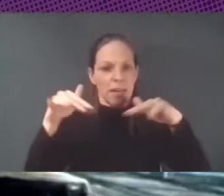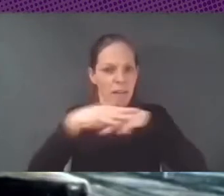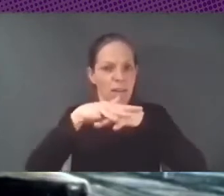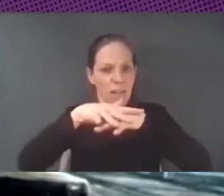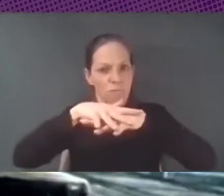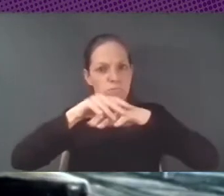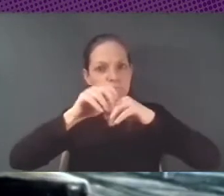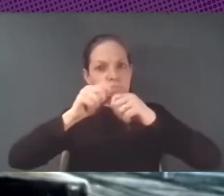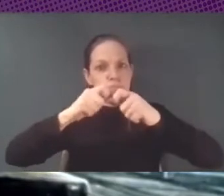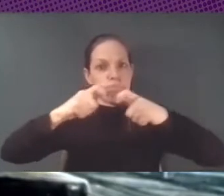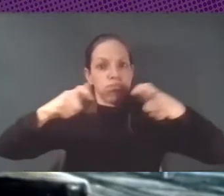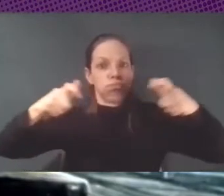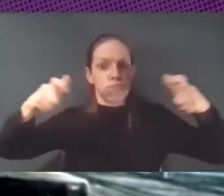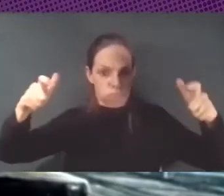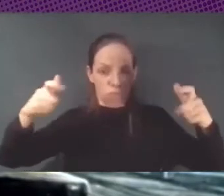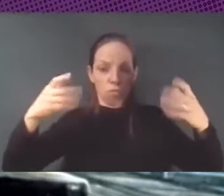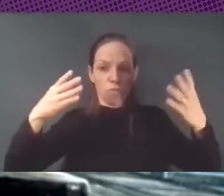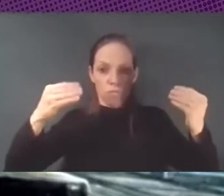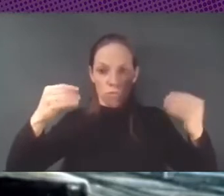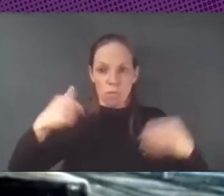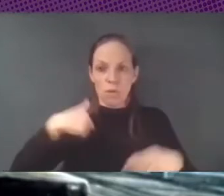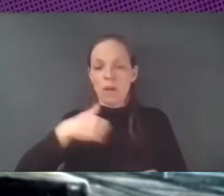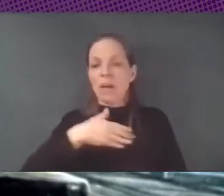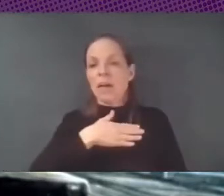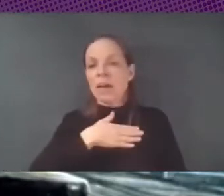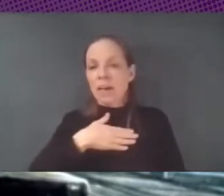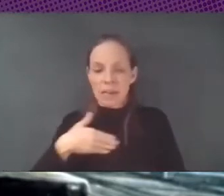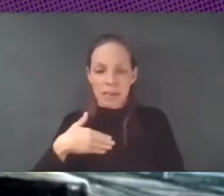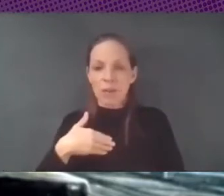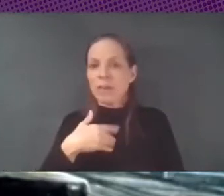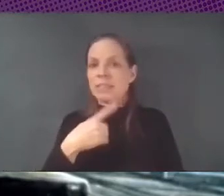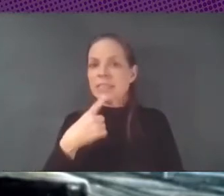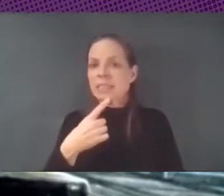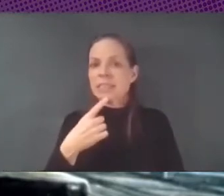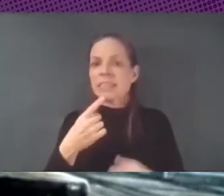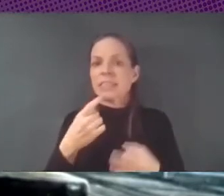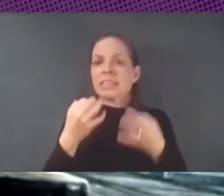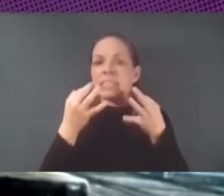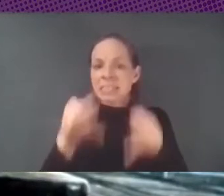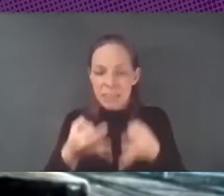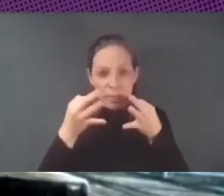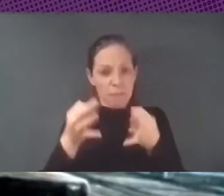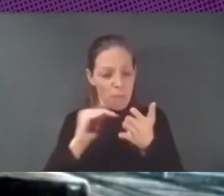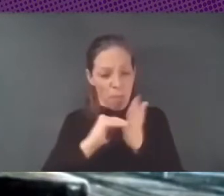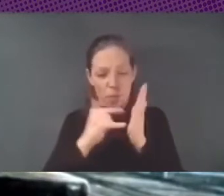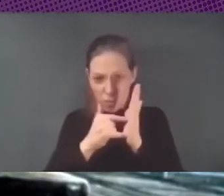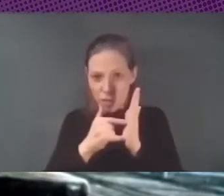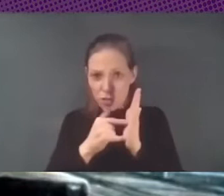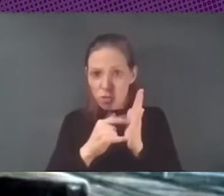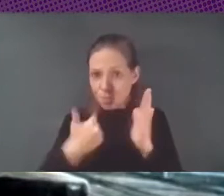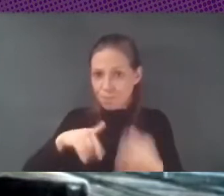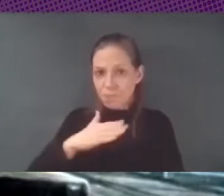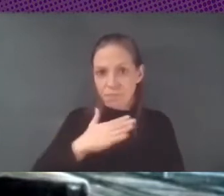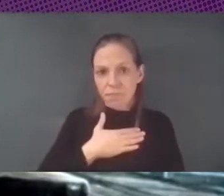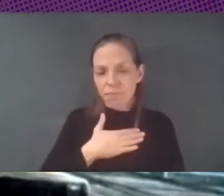quiero subrayar que es underfunded siempre radicalmente este tipo de proyecto ha sido realmente